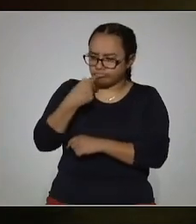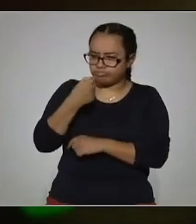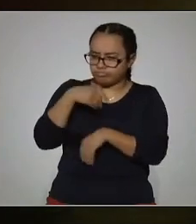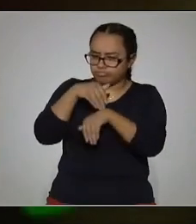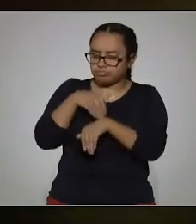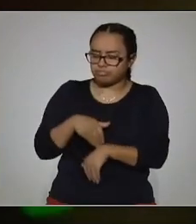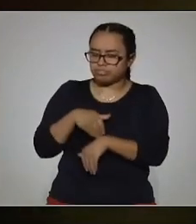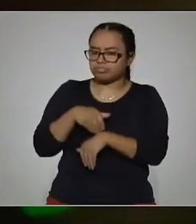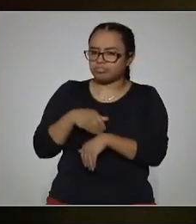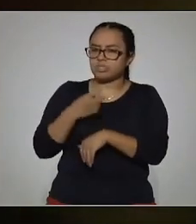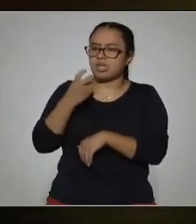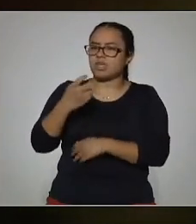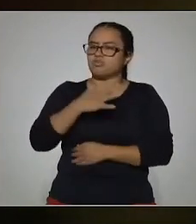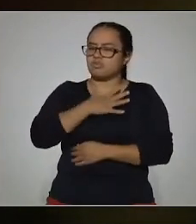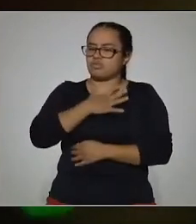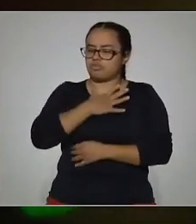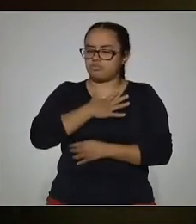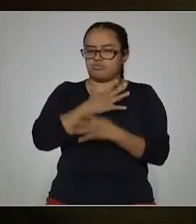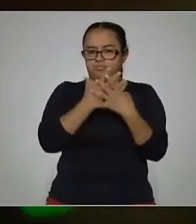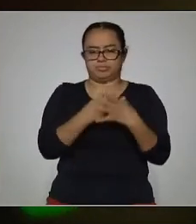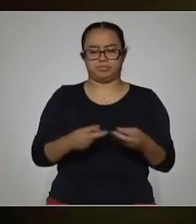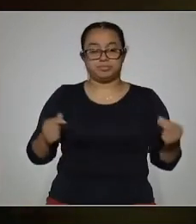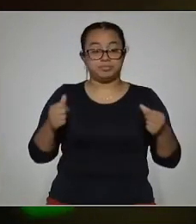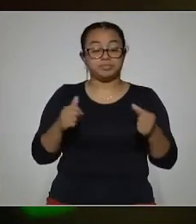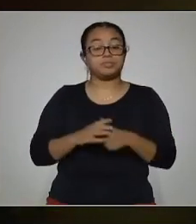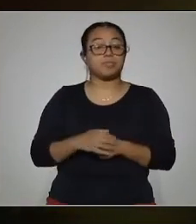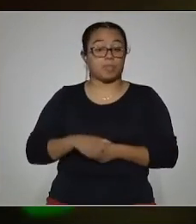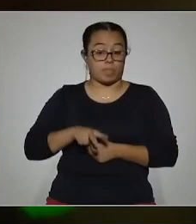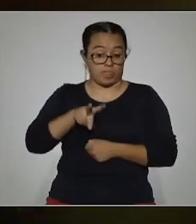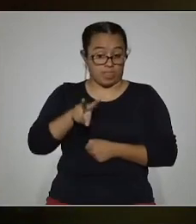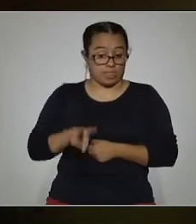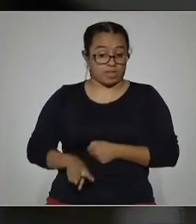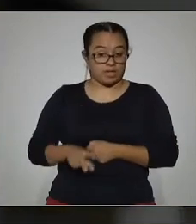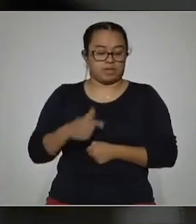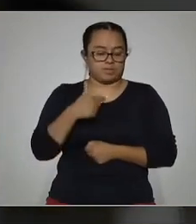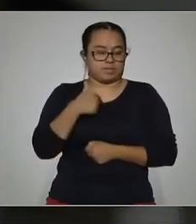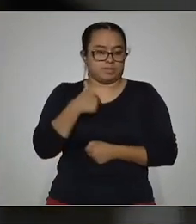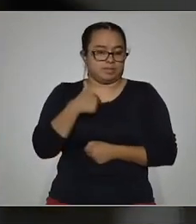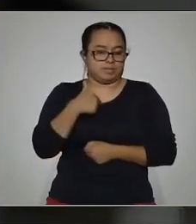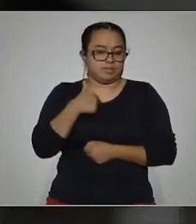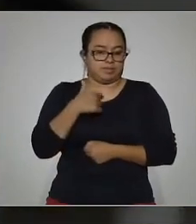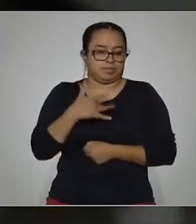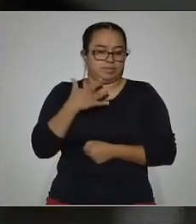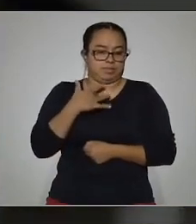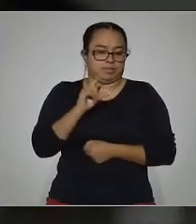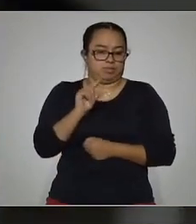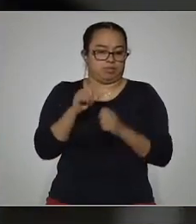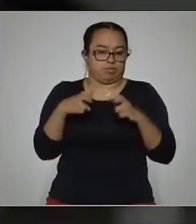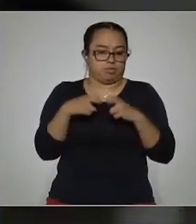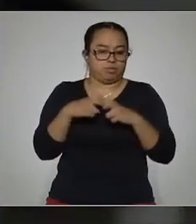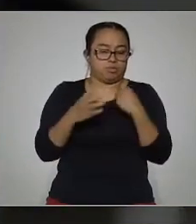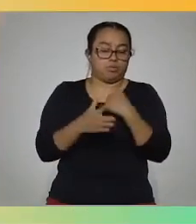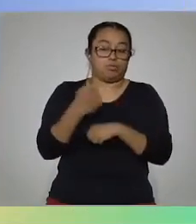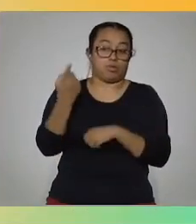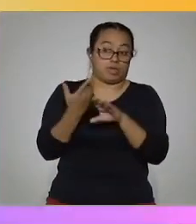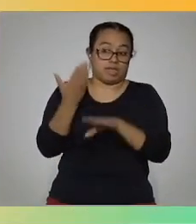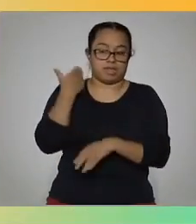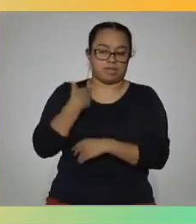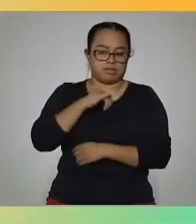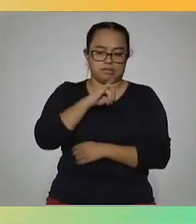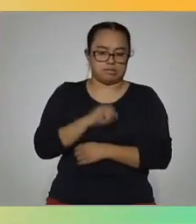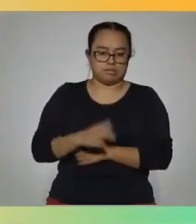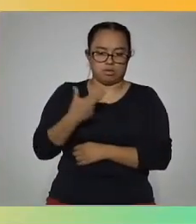se me quitó la tos. La verdad, siendo sincera, tenía un poco de nervios porque nunca había usado antes la homeopatía.